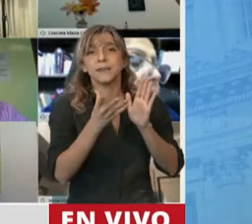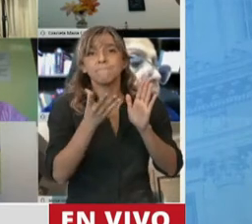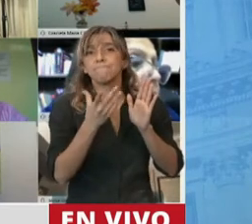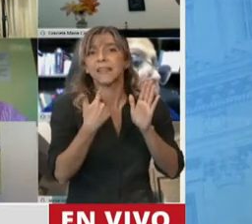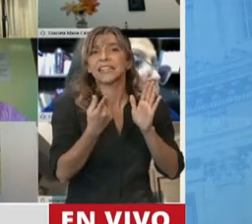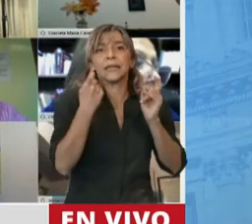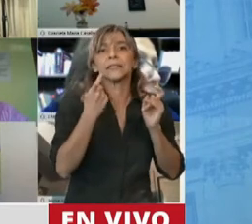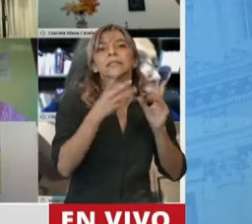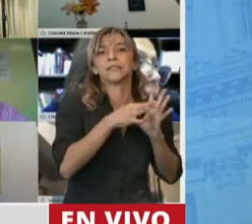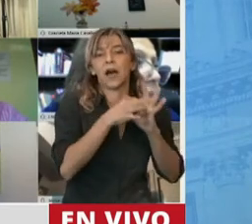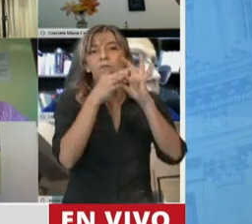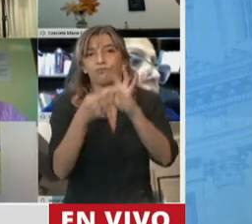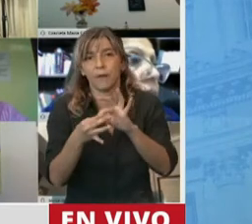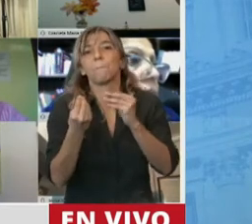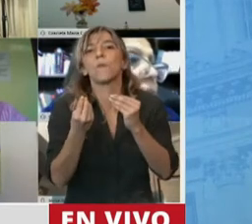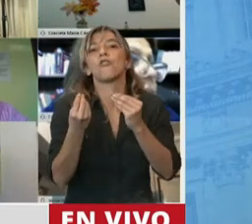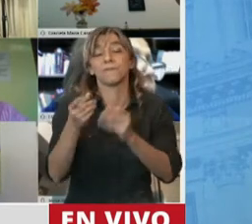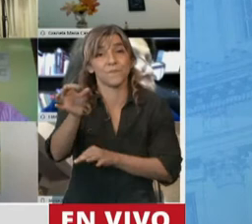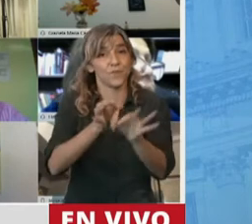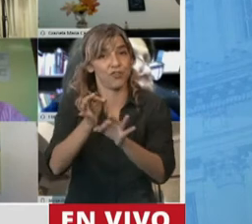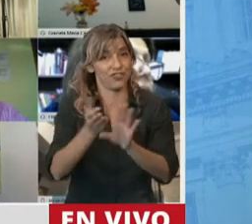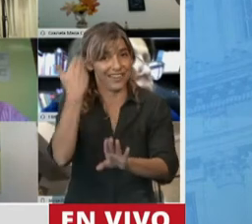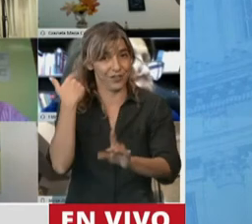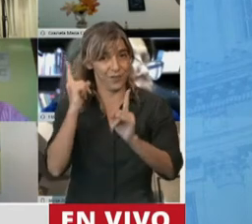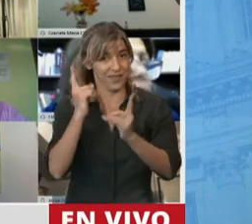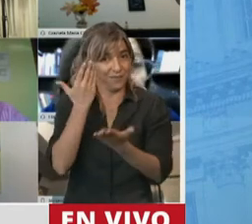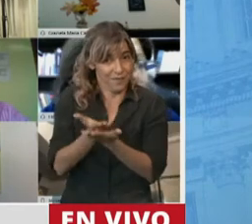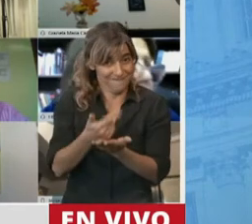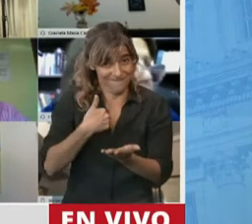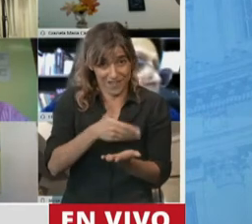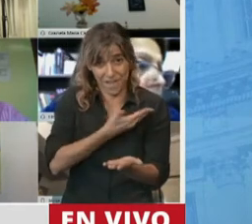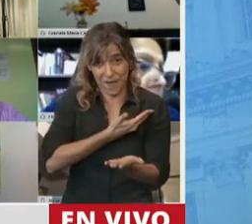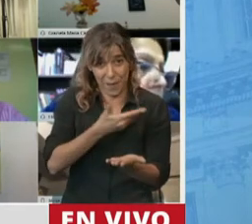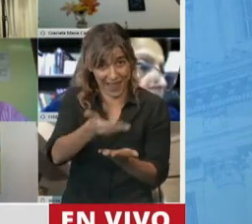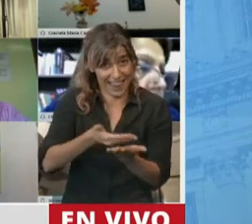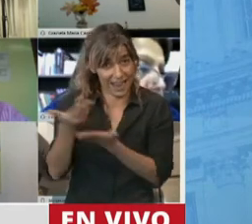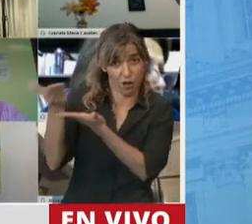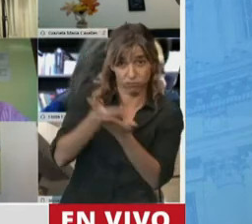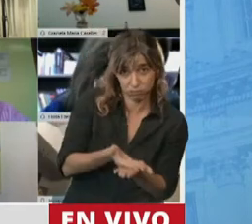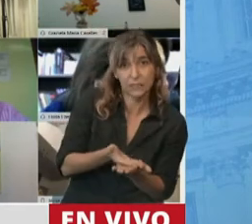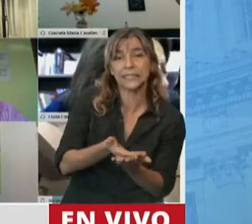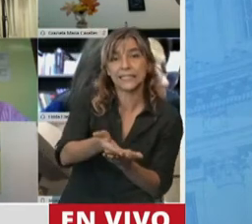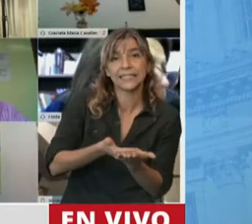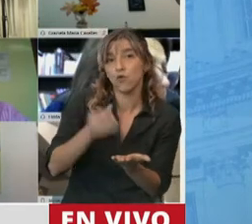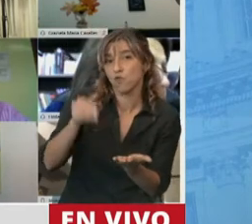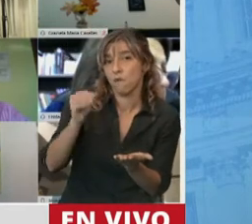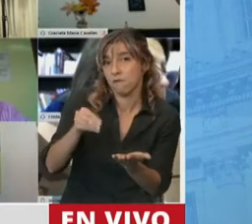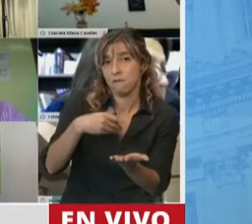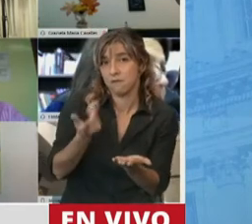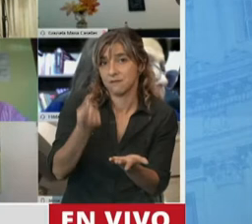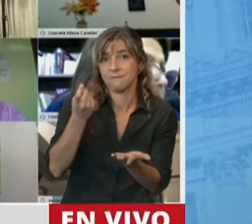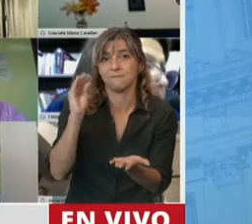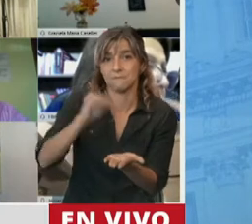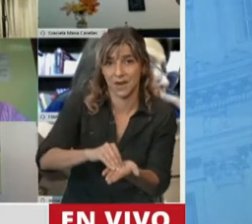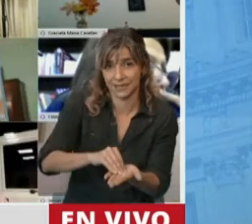proyecto, que fue el que fue enviado en febrero, era insuficiente. Y al final del día todos sabemos que esta